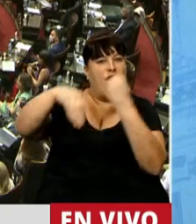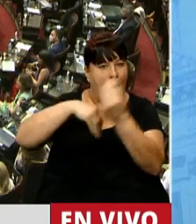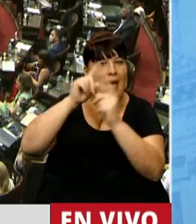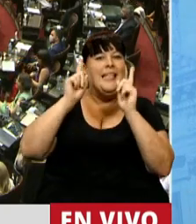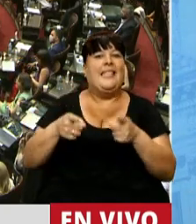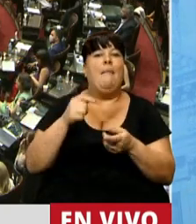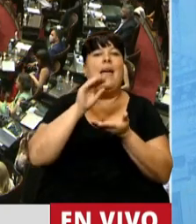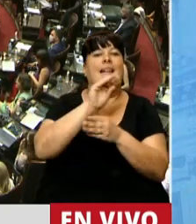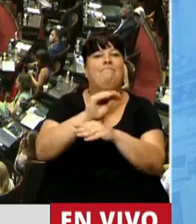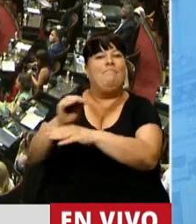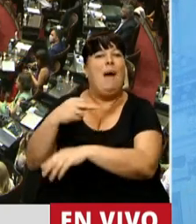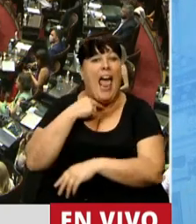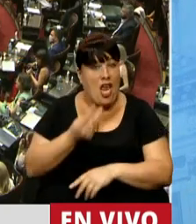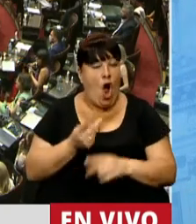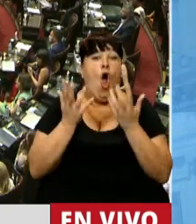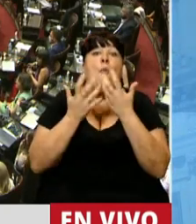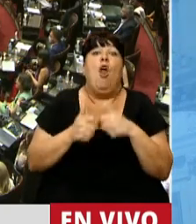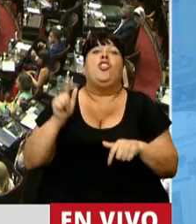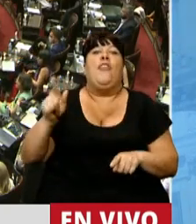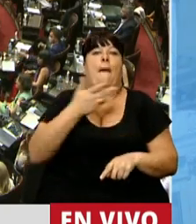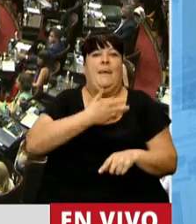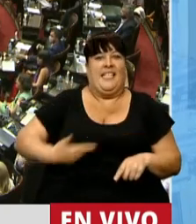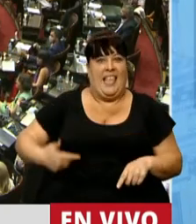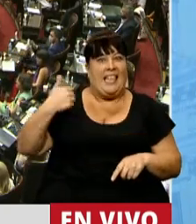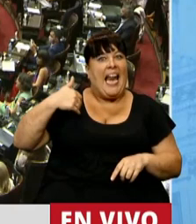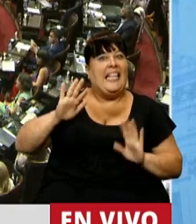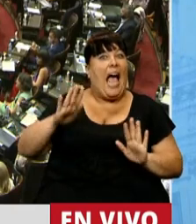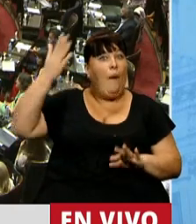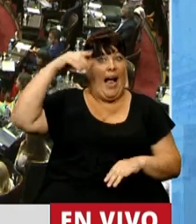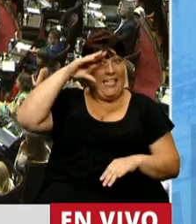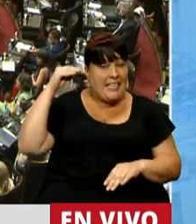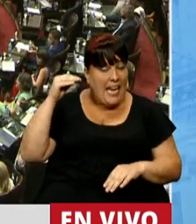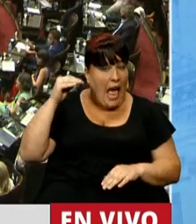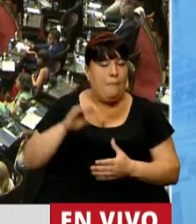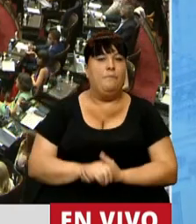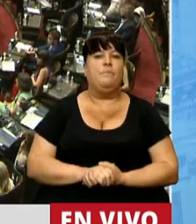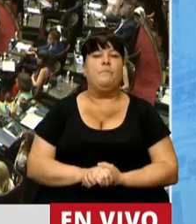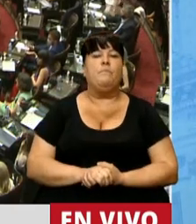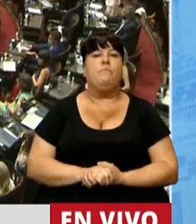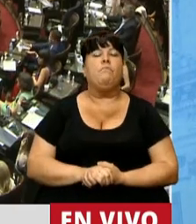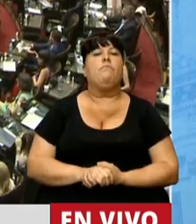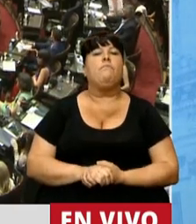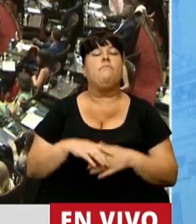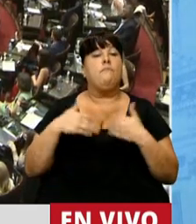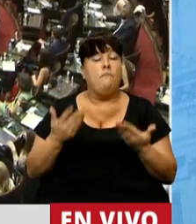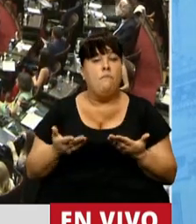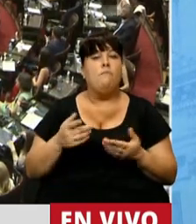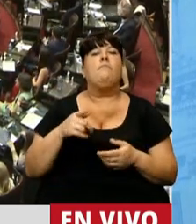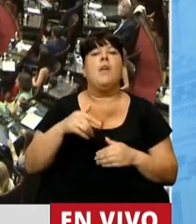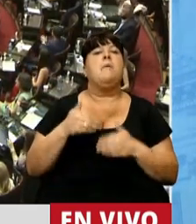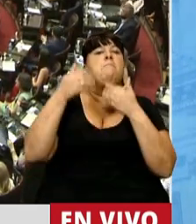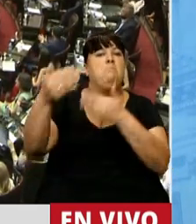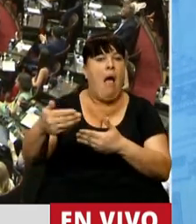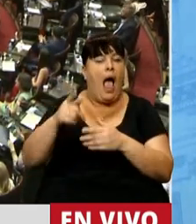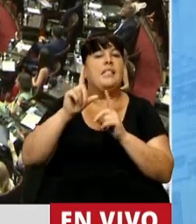y a la asignación universal por hijo, un proyecto de nuestra Presidenta de la Nación en ese momento, y se le